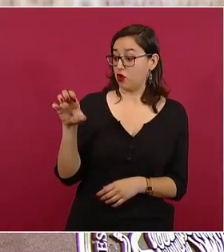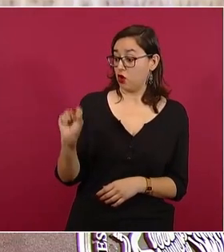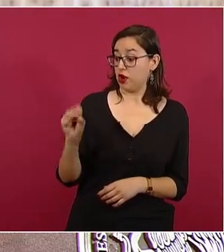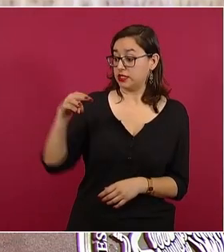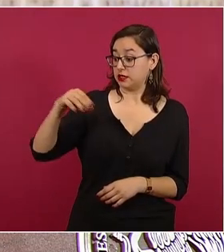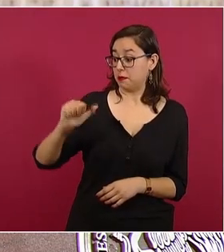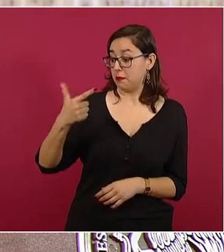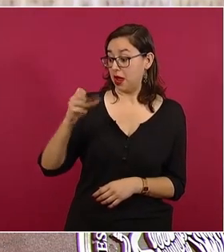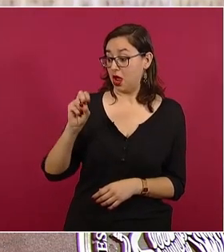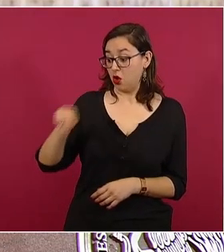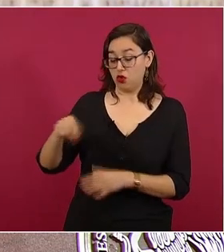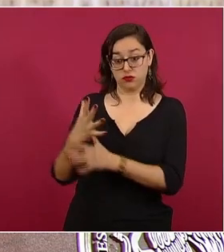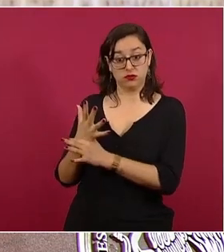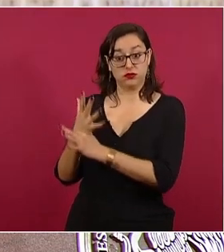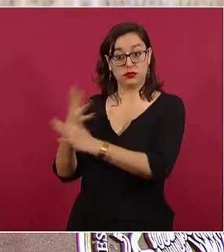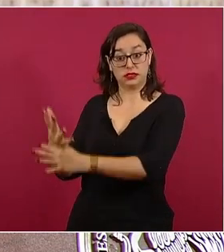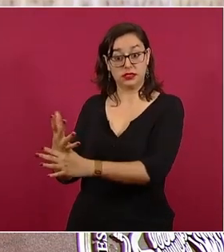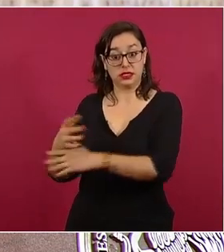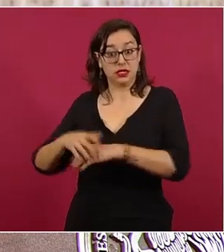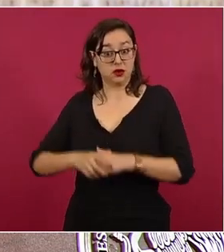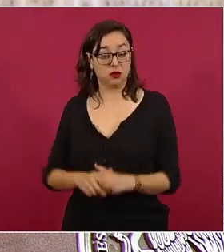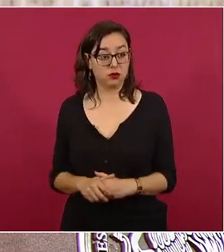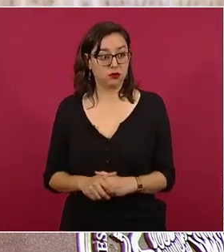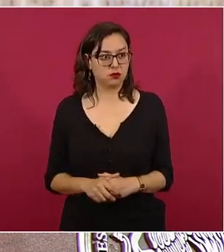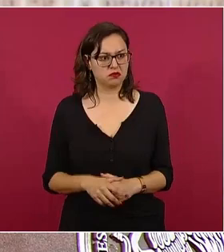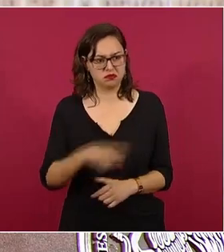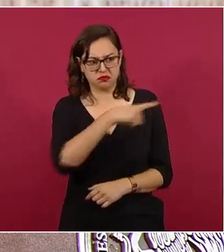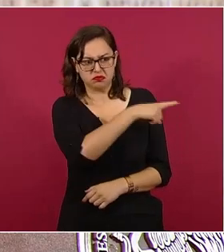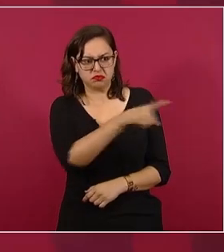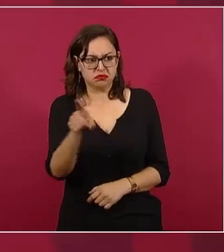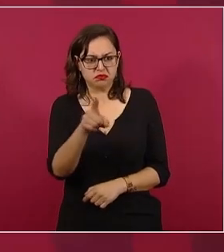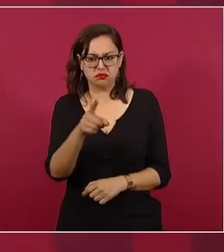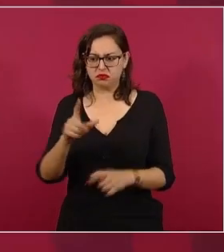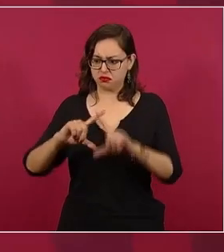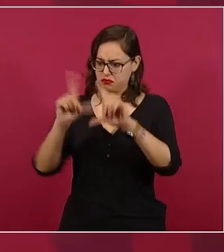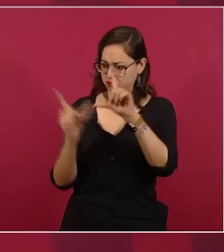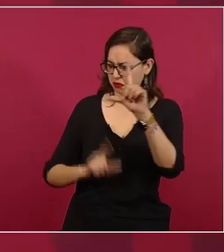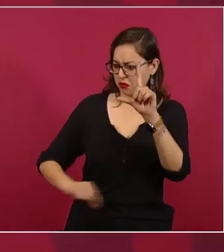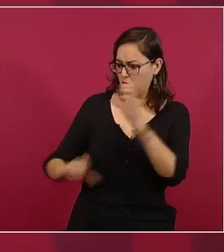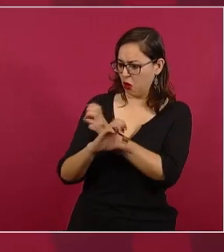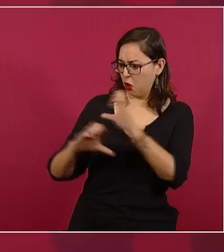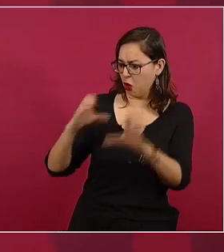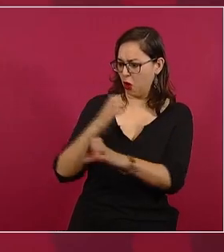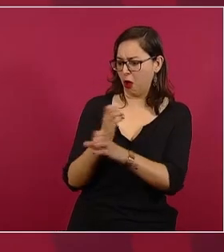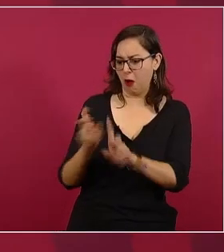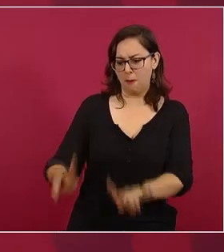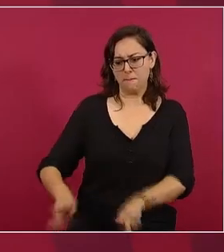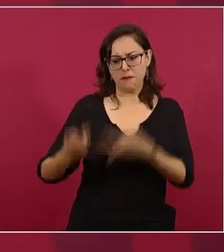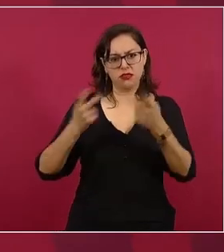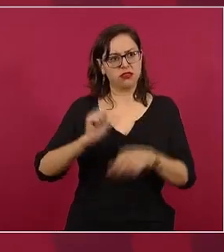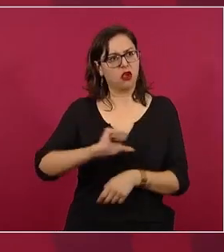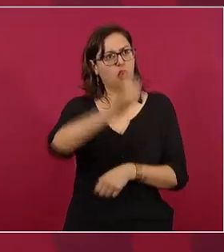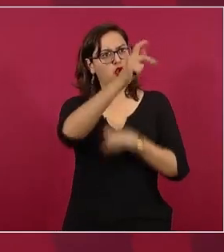era traidor a la patria y eso